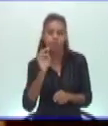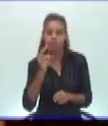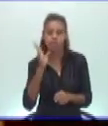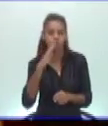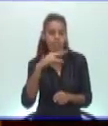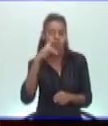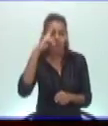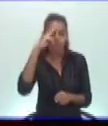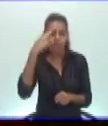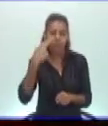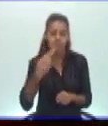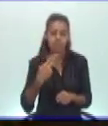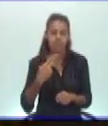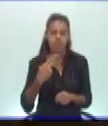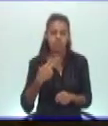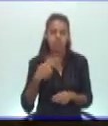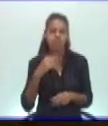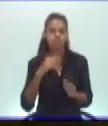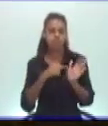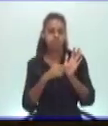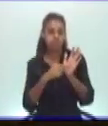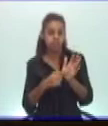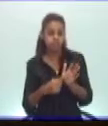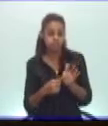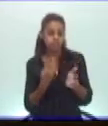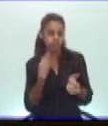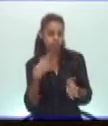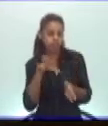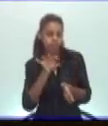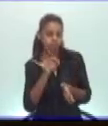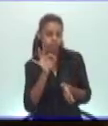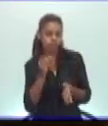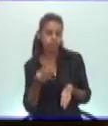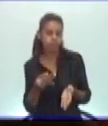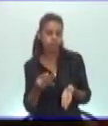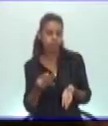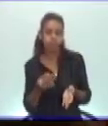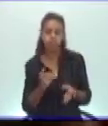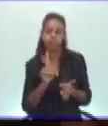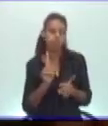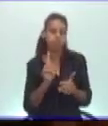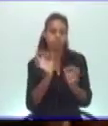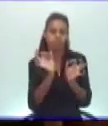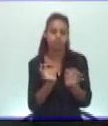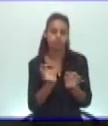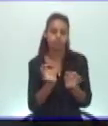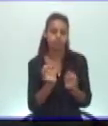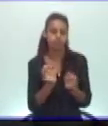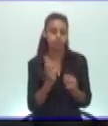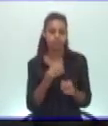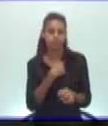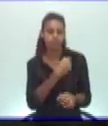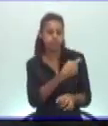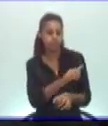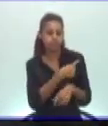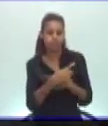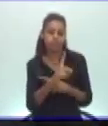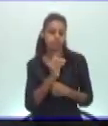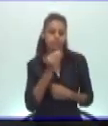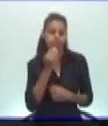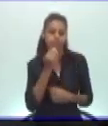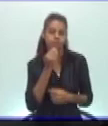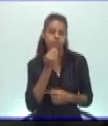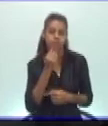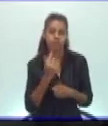buscar masa muscular en su cuerpo. Más fuerzas que realmente no son para eso. Estos son aspectos que